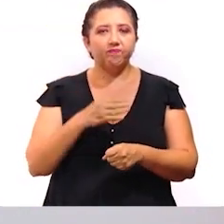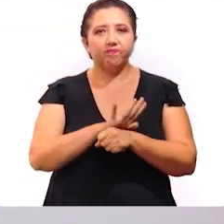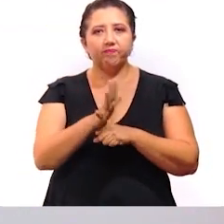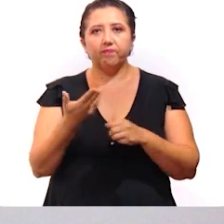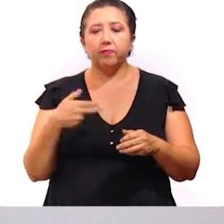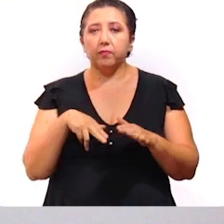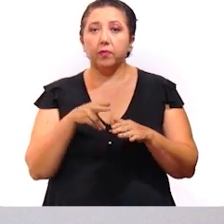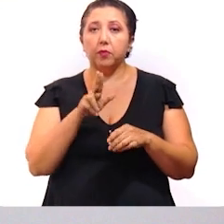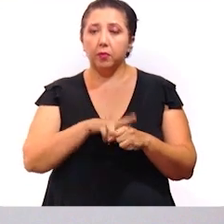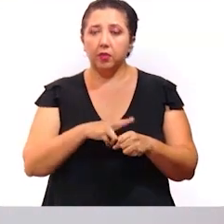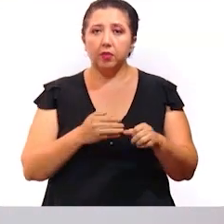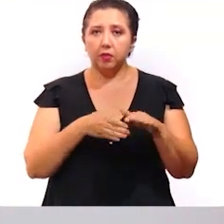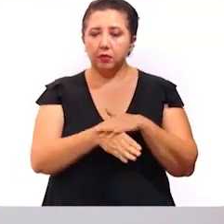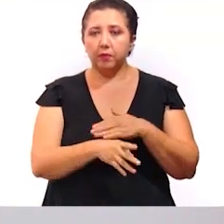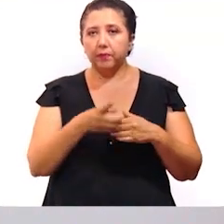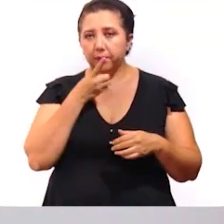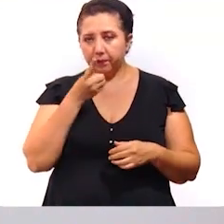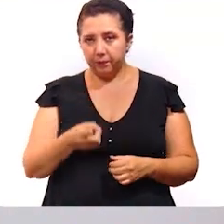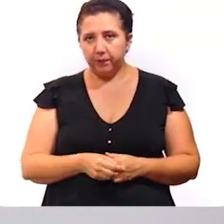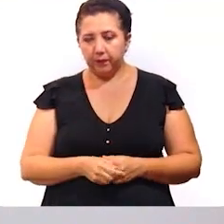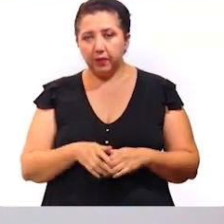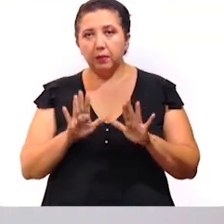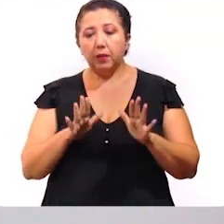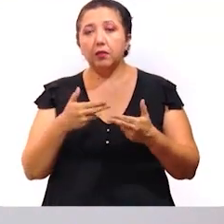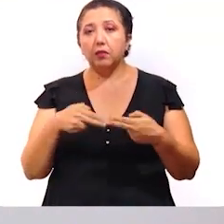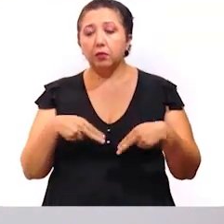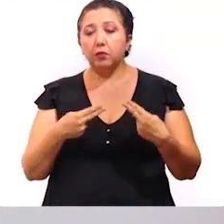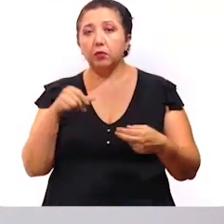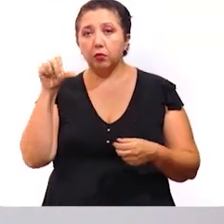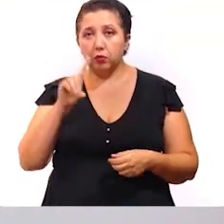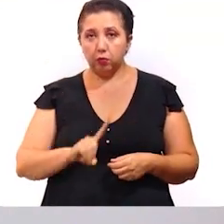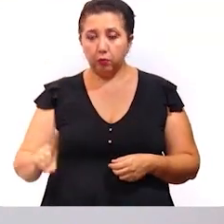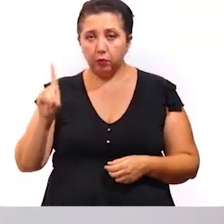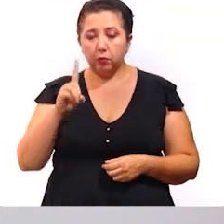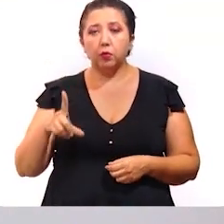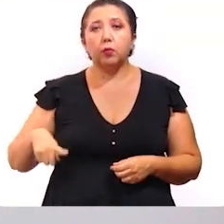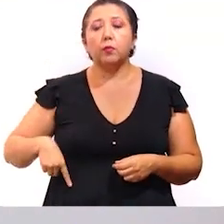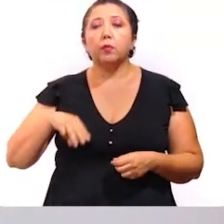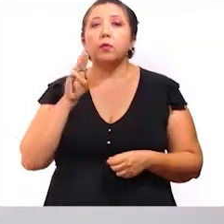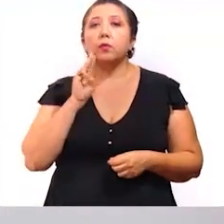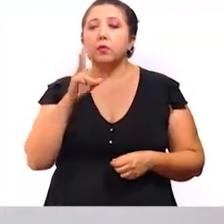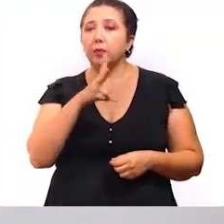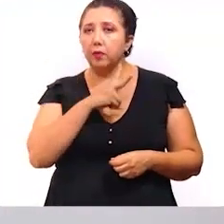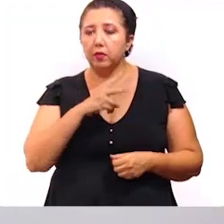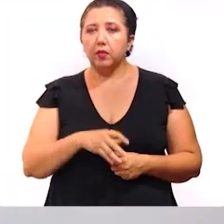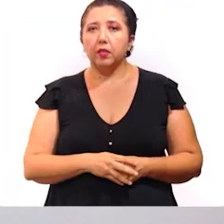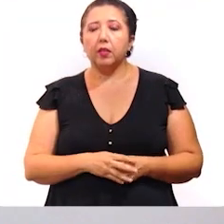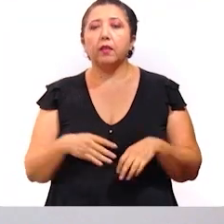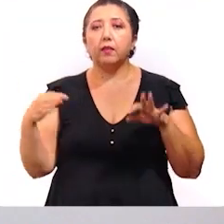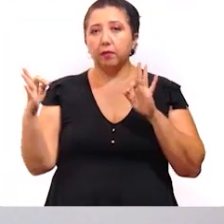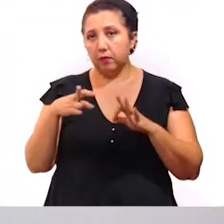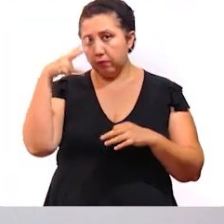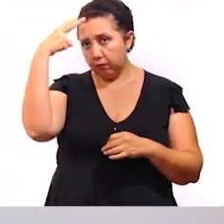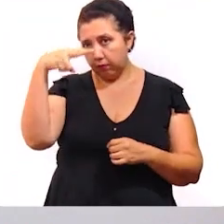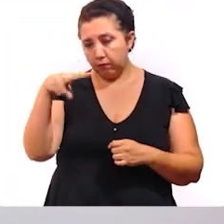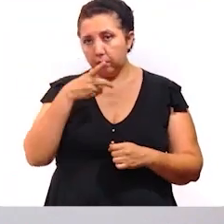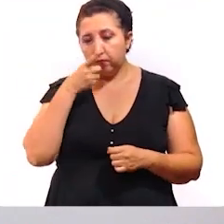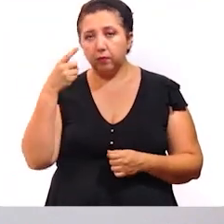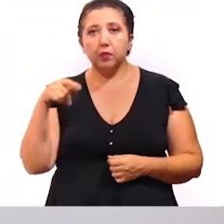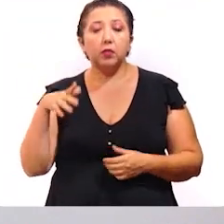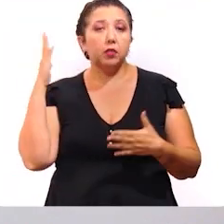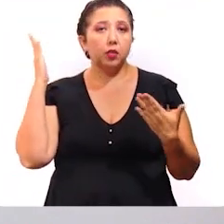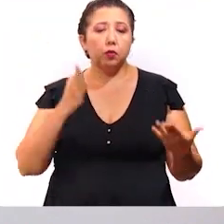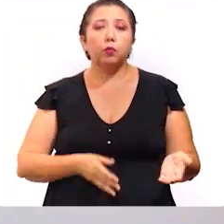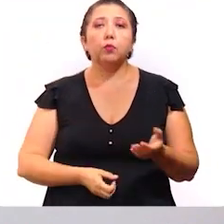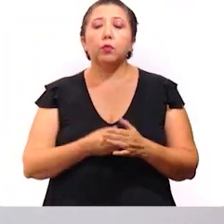interrumpir el proceso de reactivación económica. Este domingo, por gestiones del gobernador Mauricio Vila-Dosal, ante la Federación, llegó a